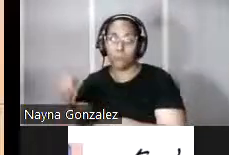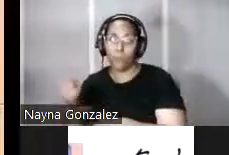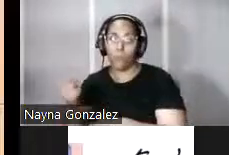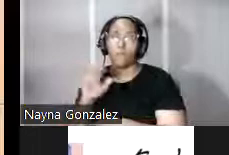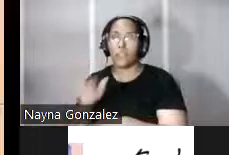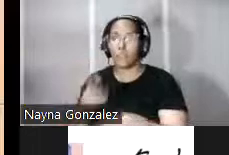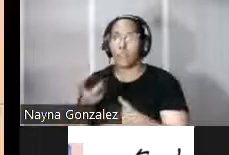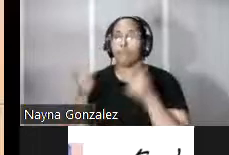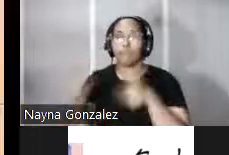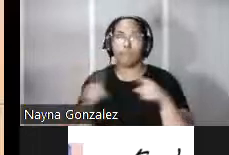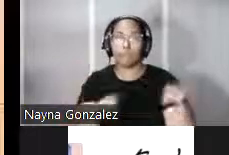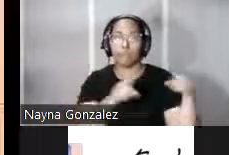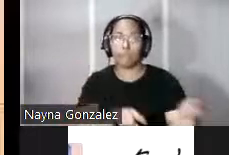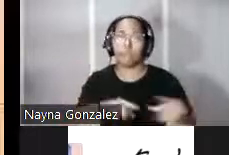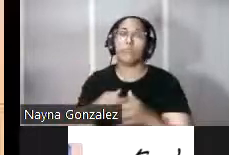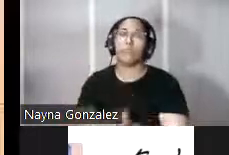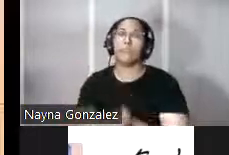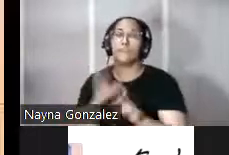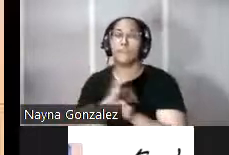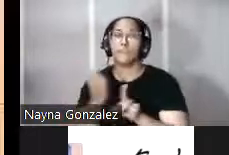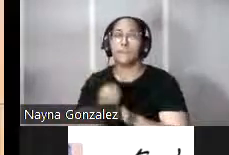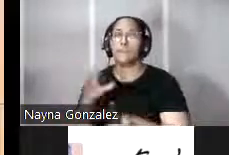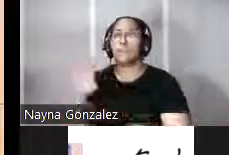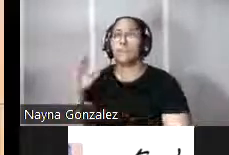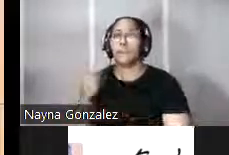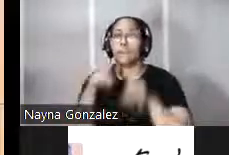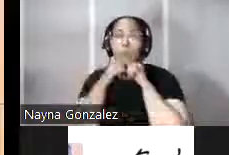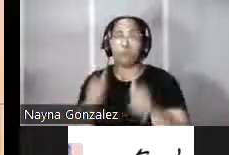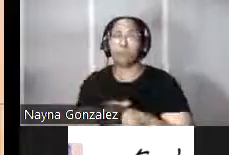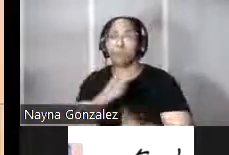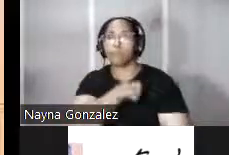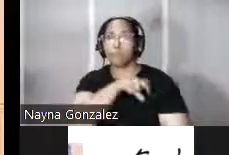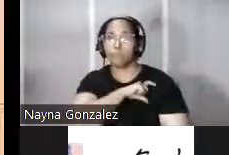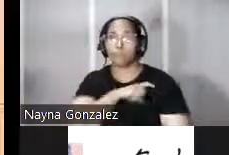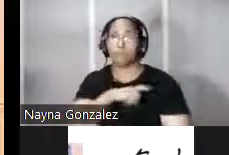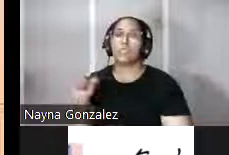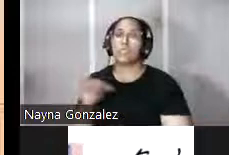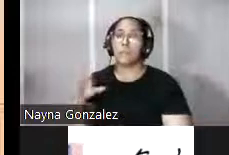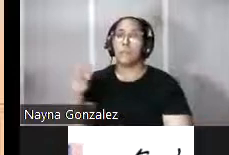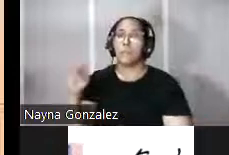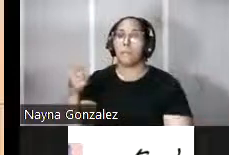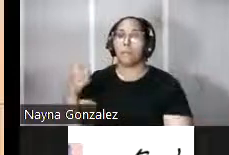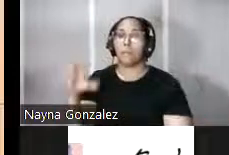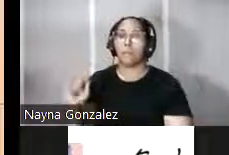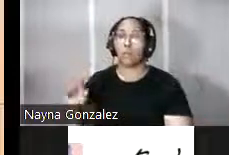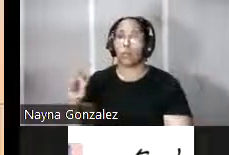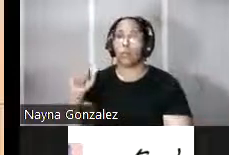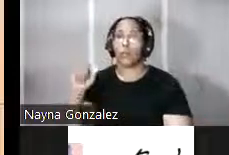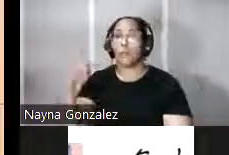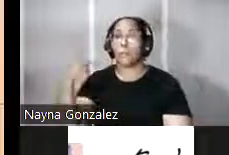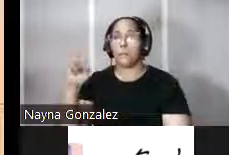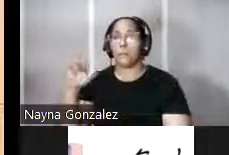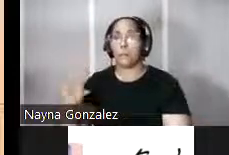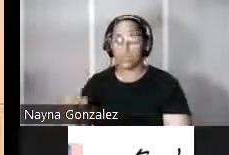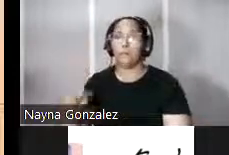fortificadas como fue el caso de La Habana de Madrid o incluso de Barcelona o París surge la necesidad